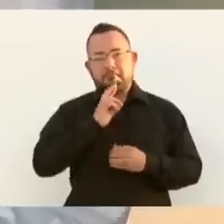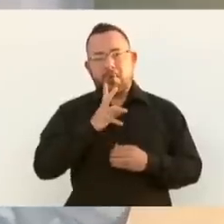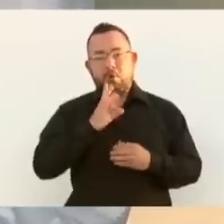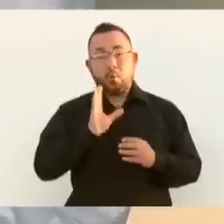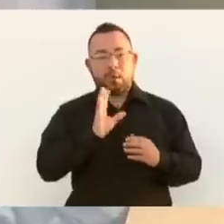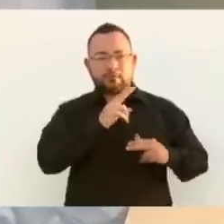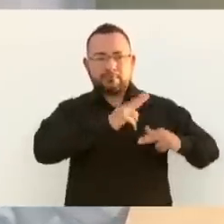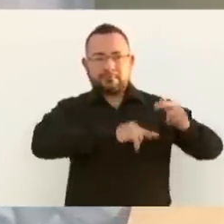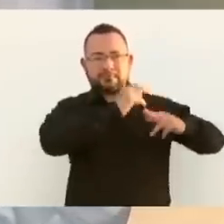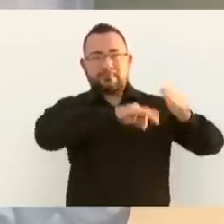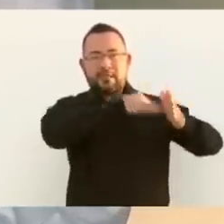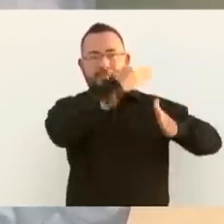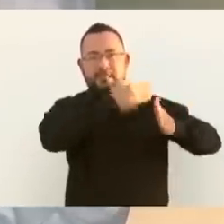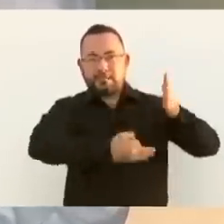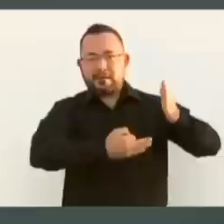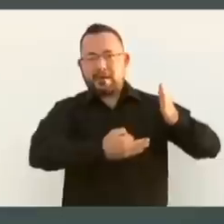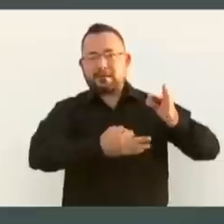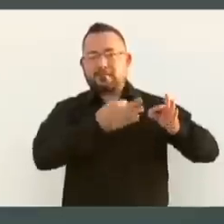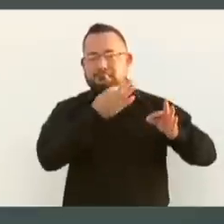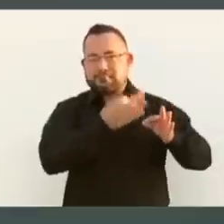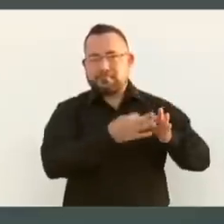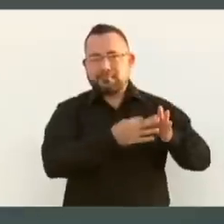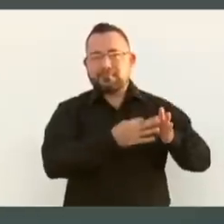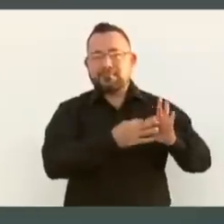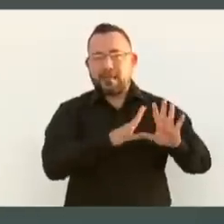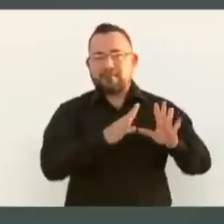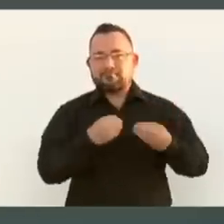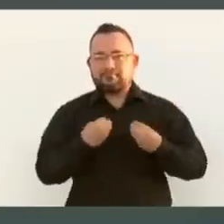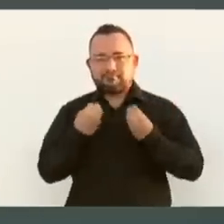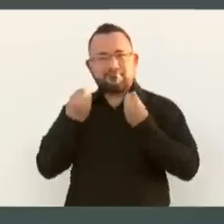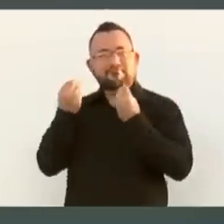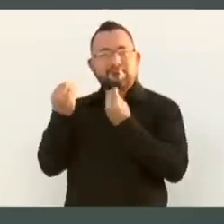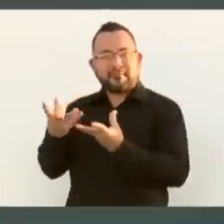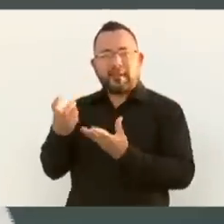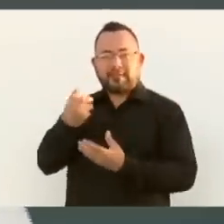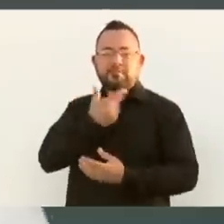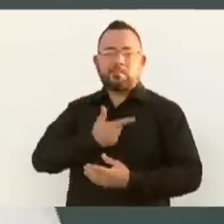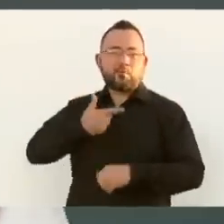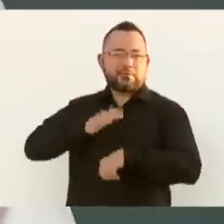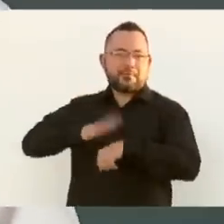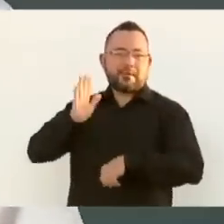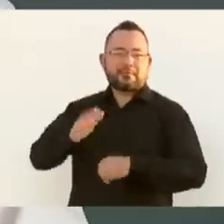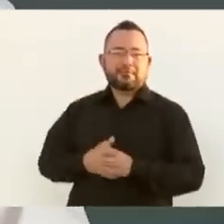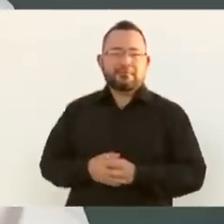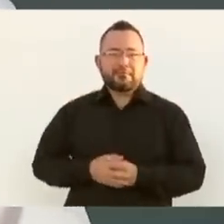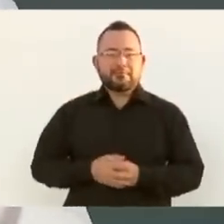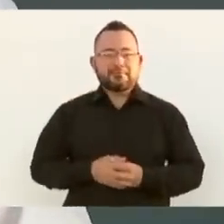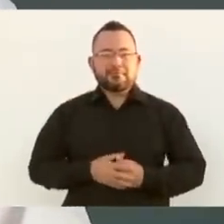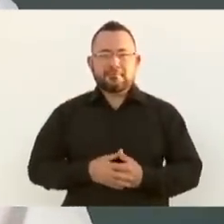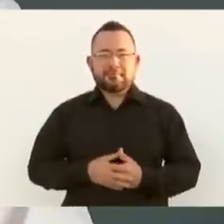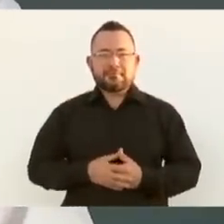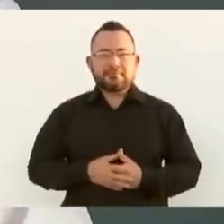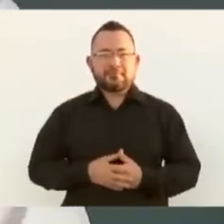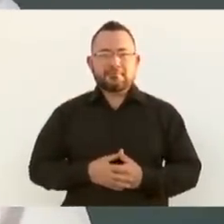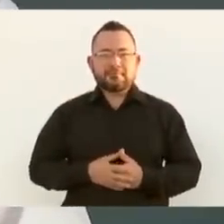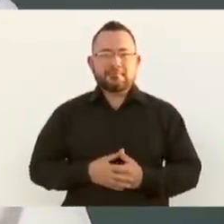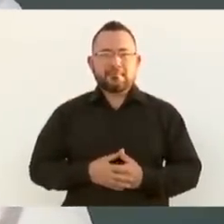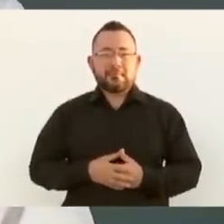y de entregarlas a la comunidad, al pueblo. Pero también tiene